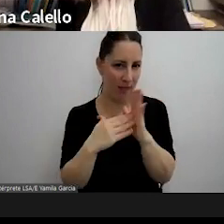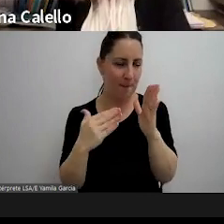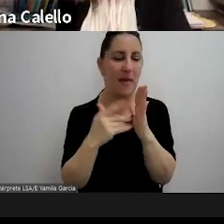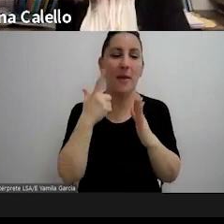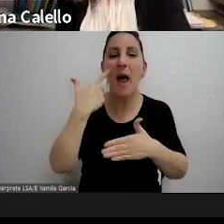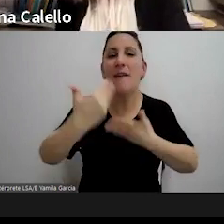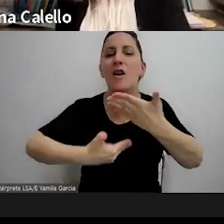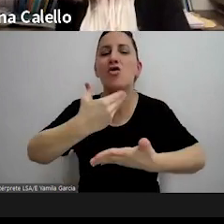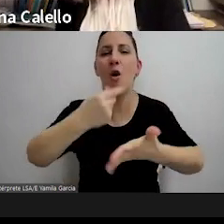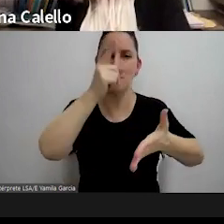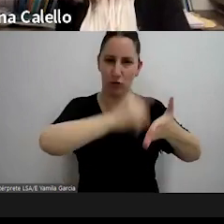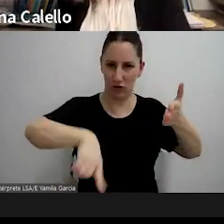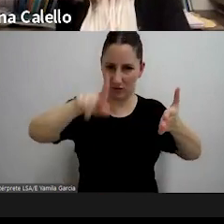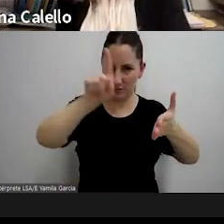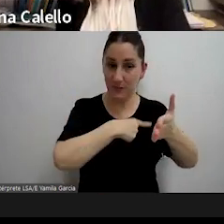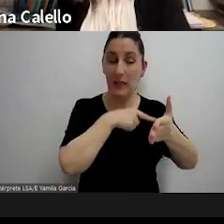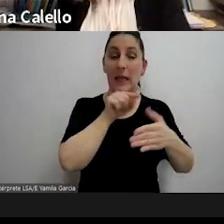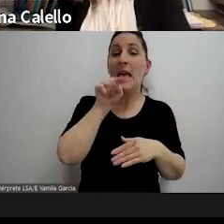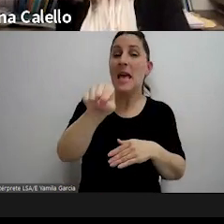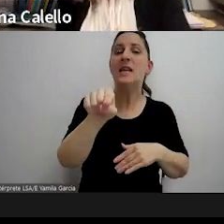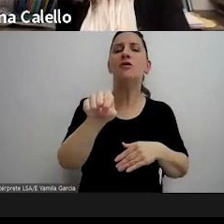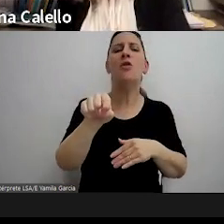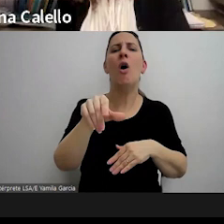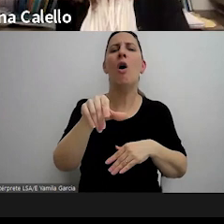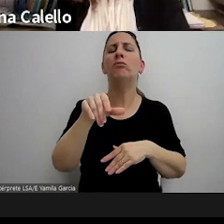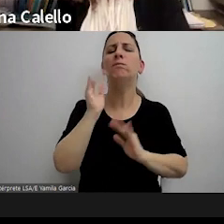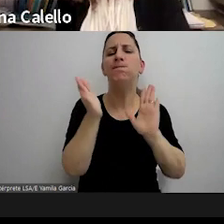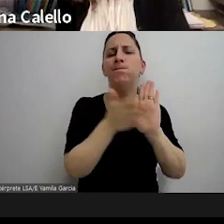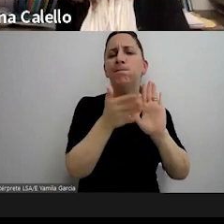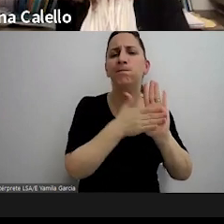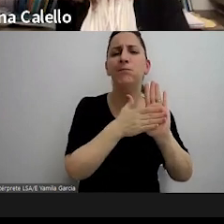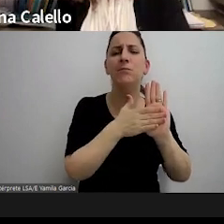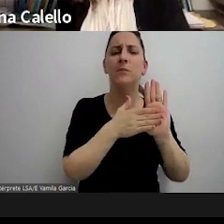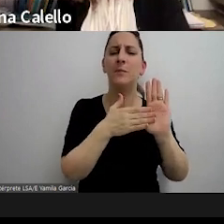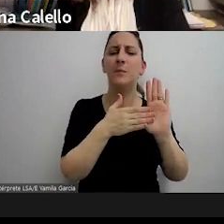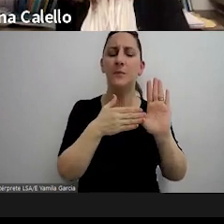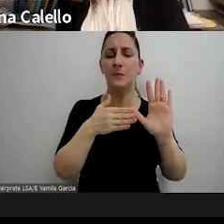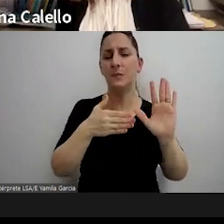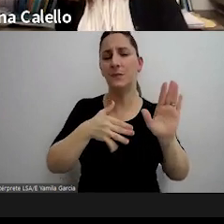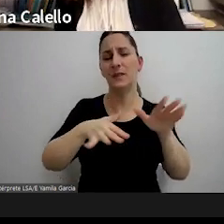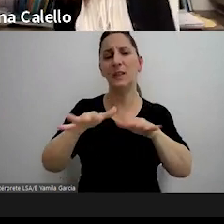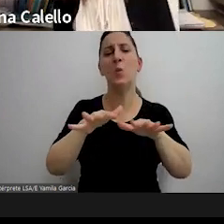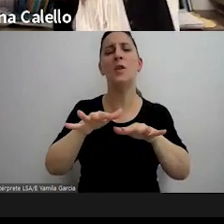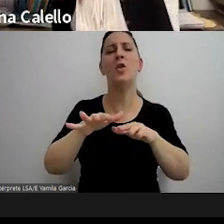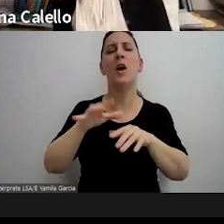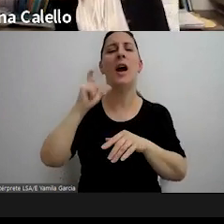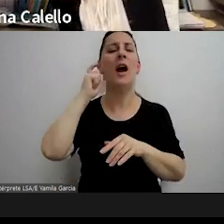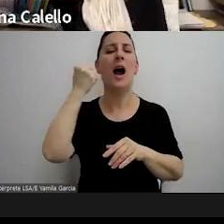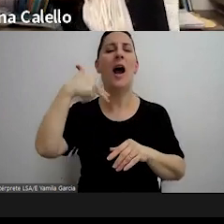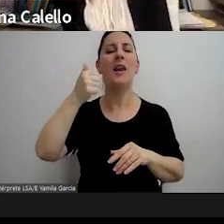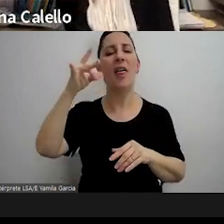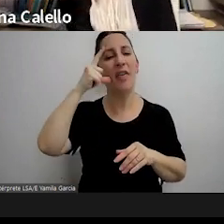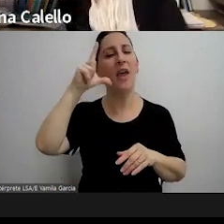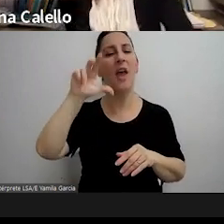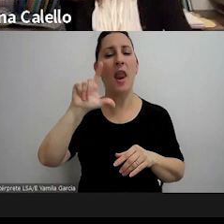impugnación y esto se fundaba básicamente en el caso ganadera de los lagos que lo